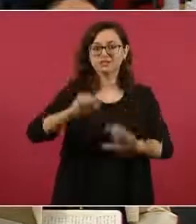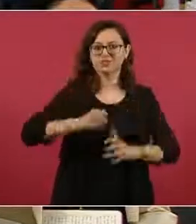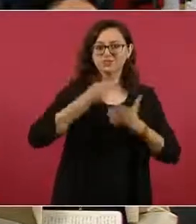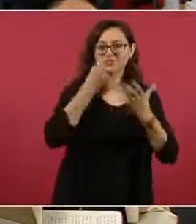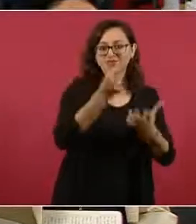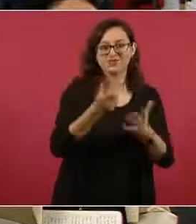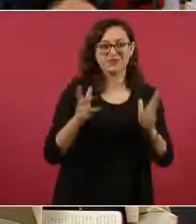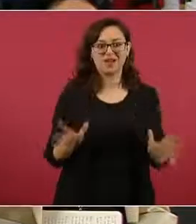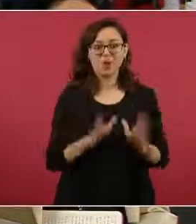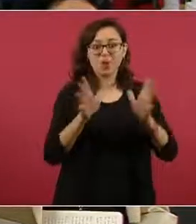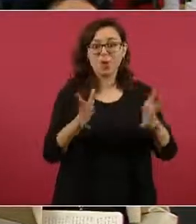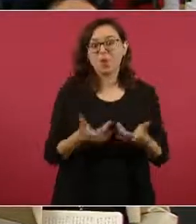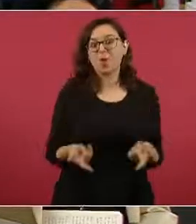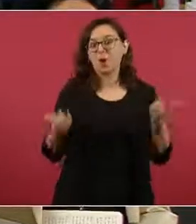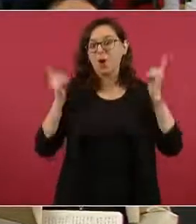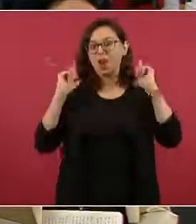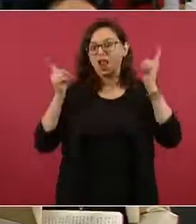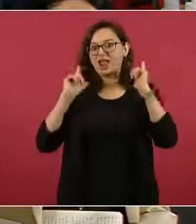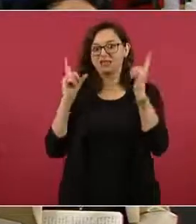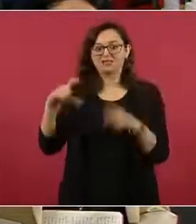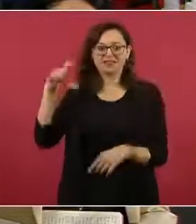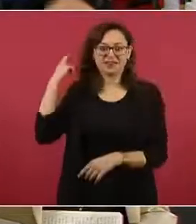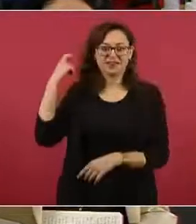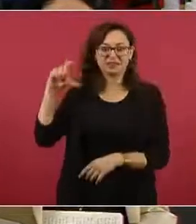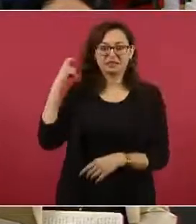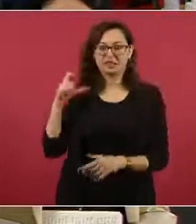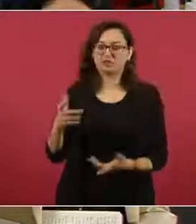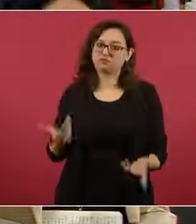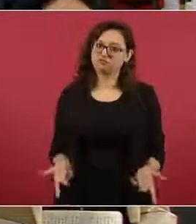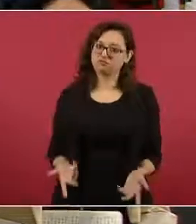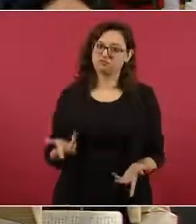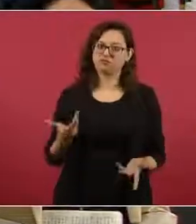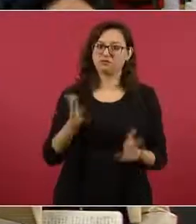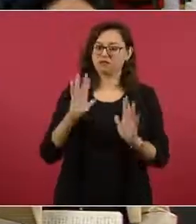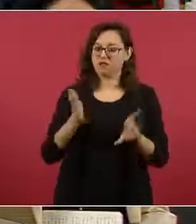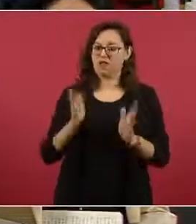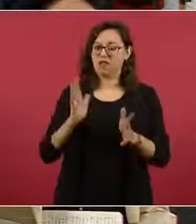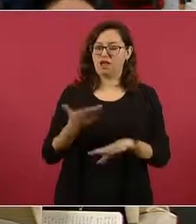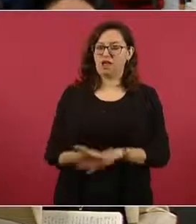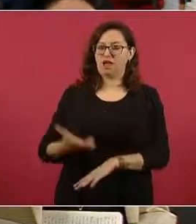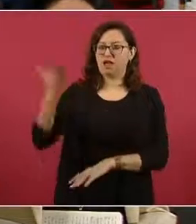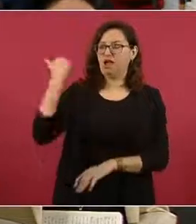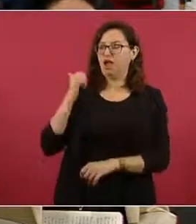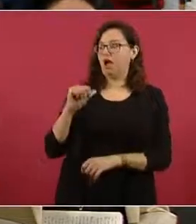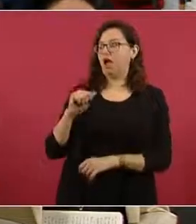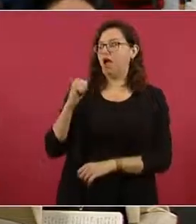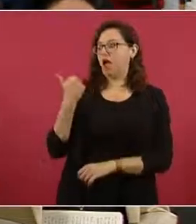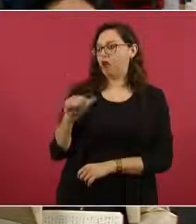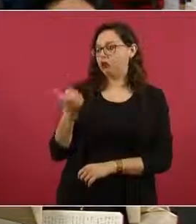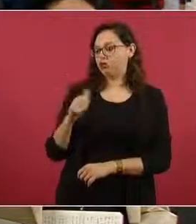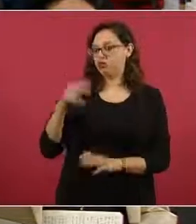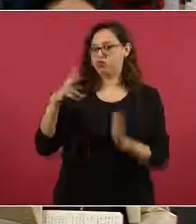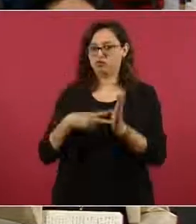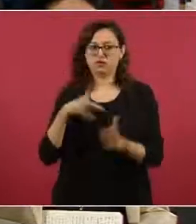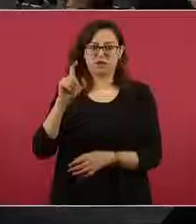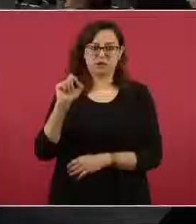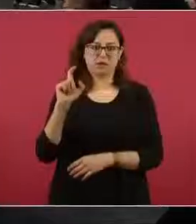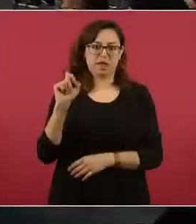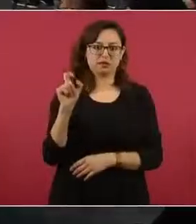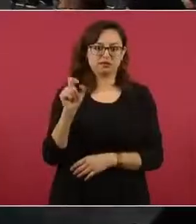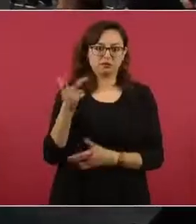nos tocara la suerte a Querétaro. No ha ido usted desde agosto, la única mañanera fue en agosto de 2020 en Querétaro.